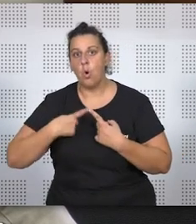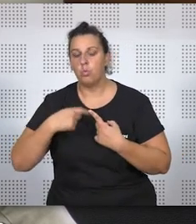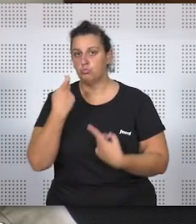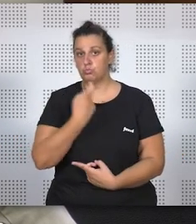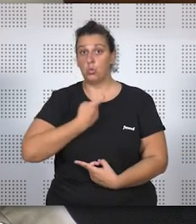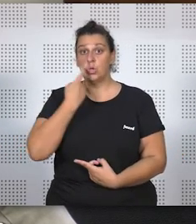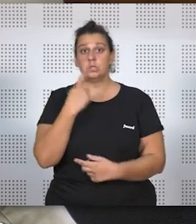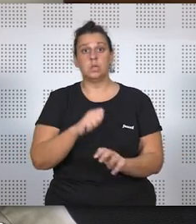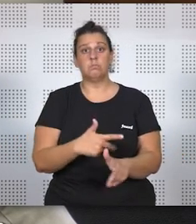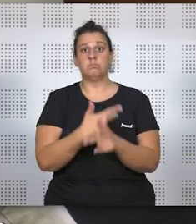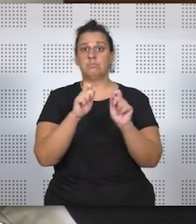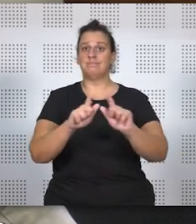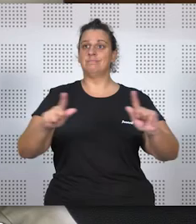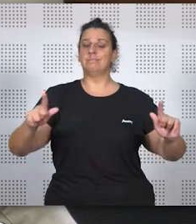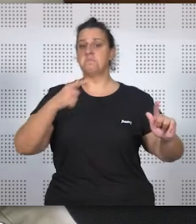mucho y, a lo mejor,